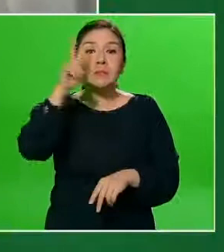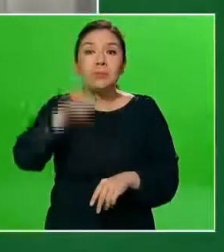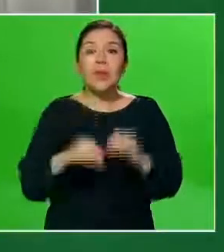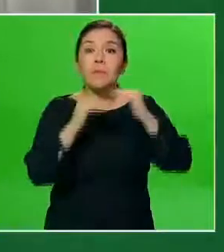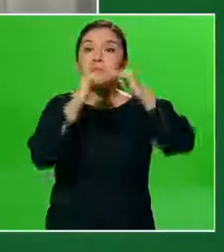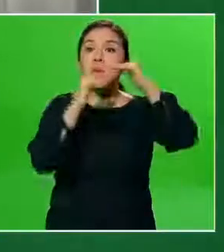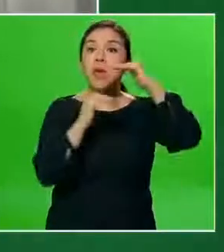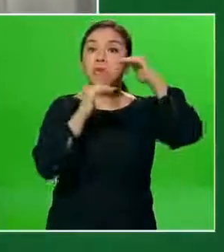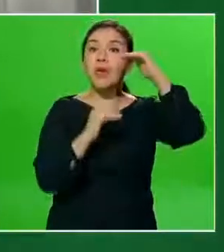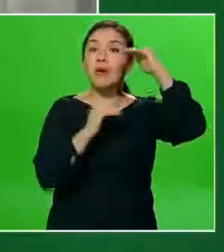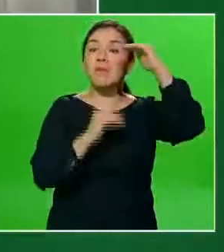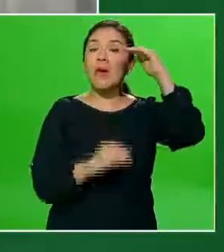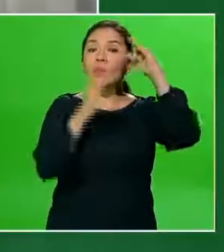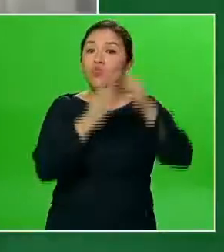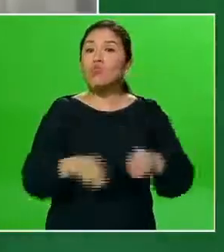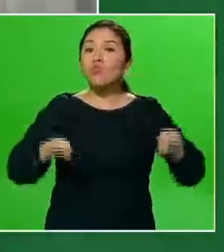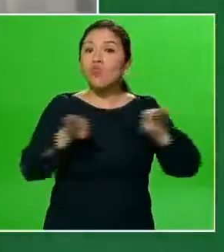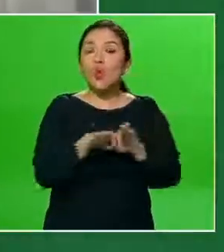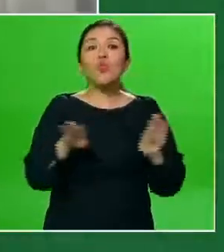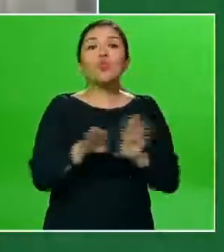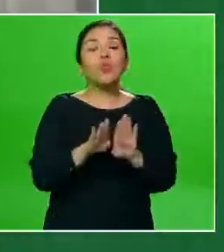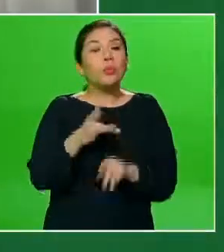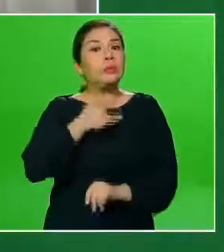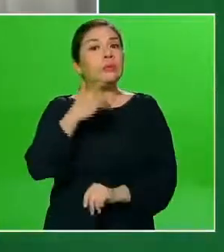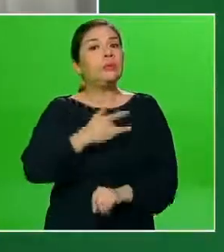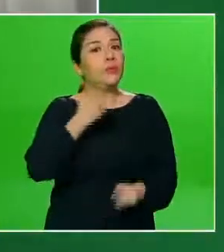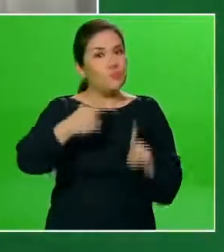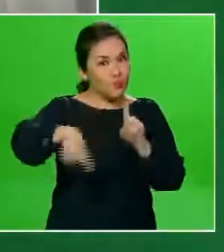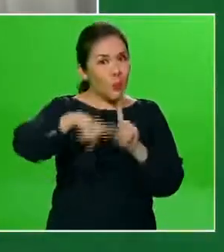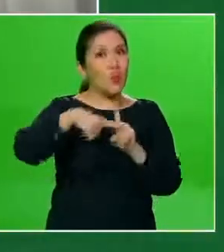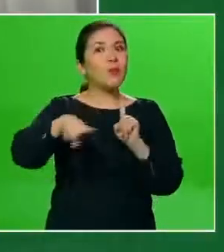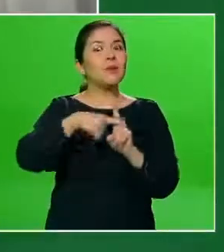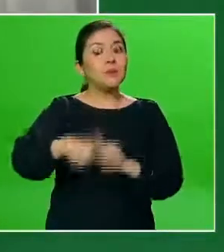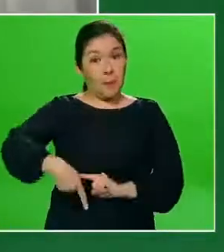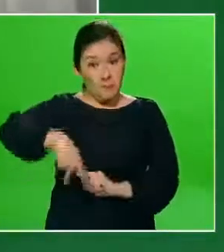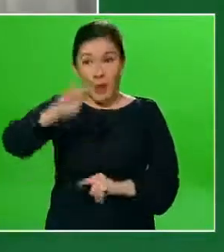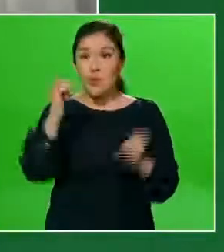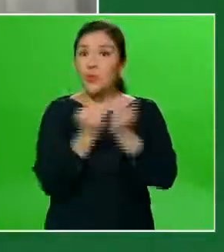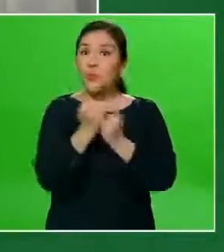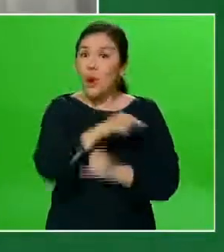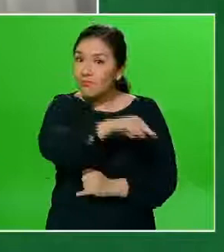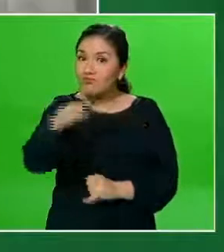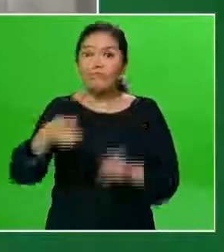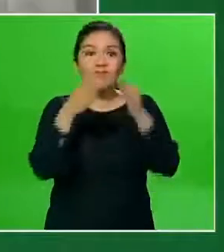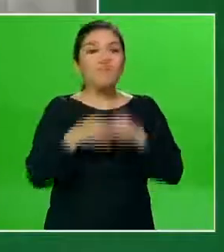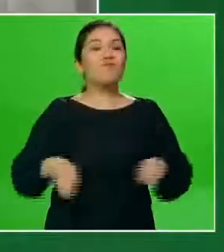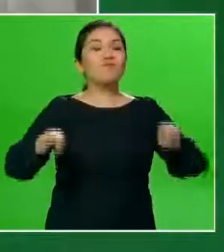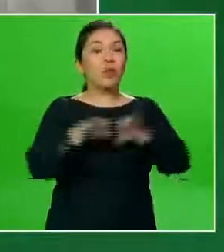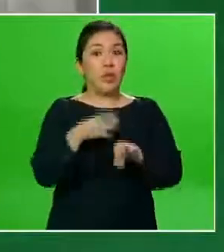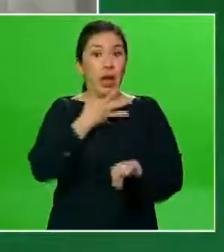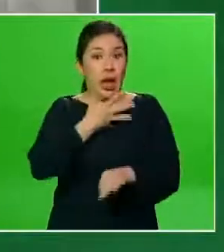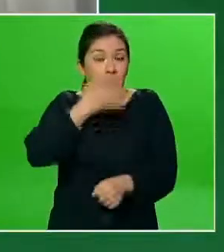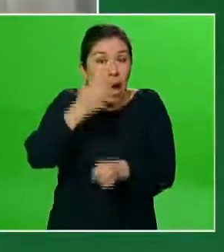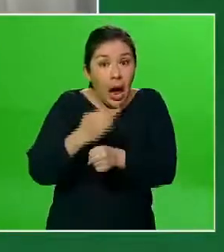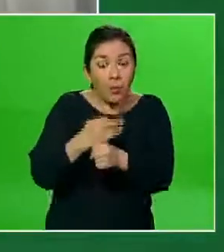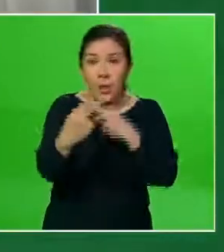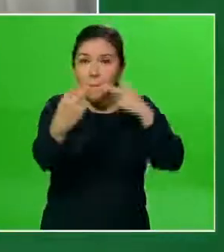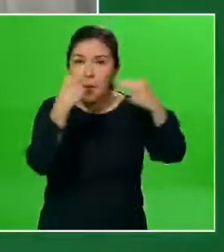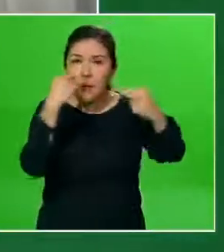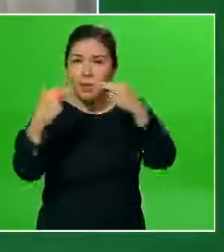digamos que estamos viendo un panorama favorable. Sin embargo, para todos los medios de comunicación que se encuentran hoy